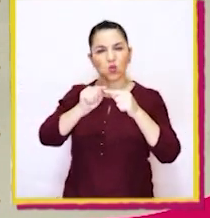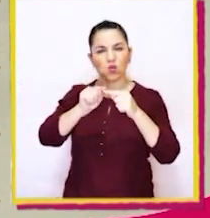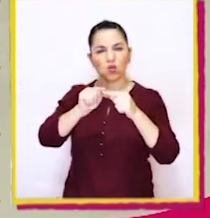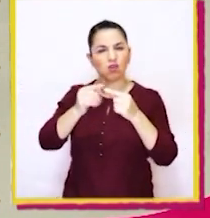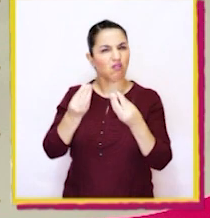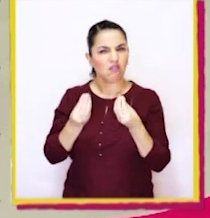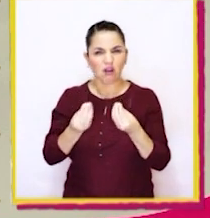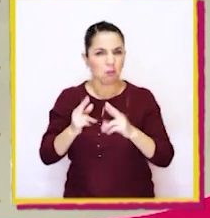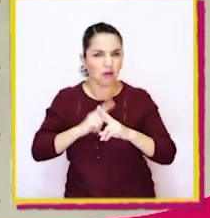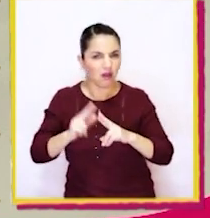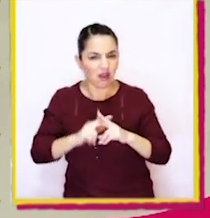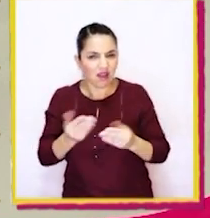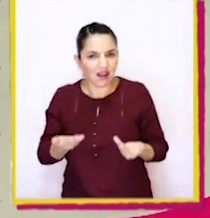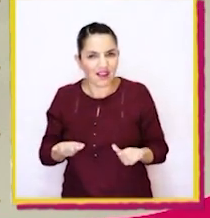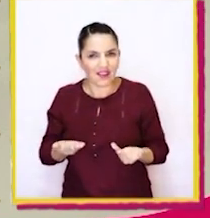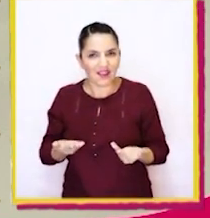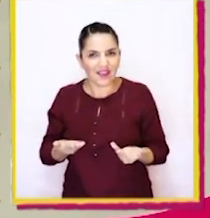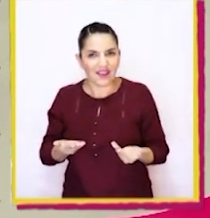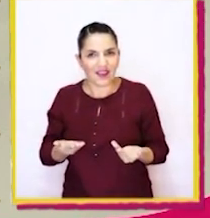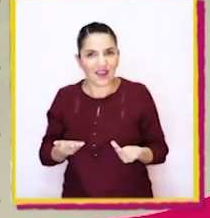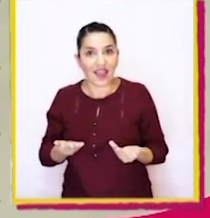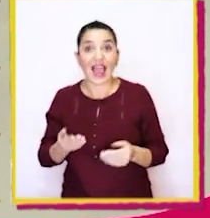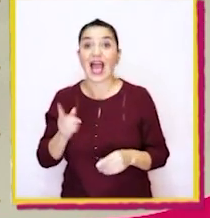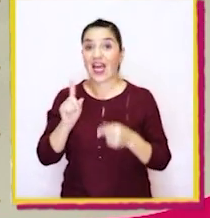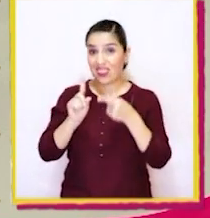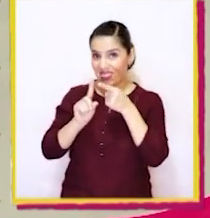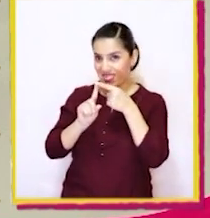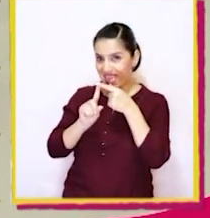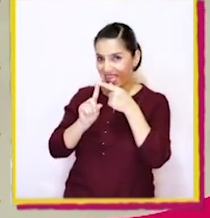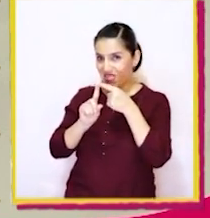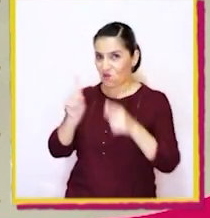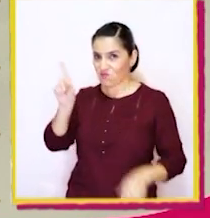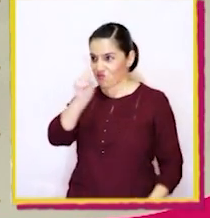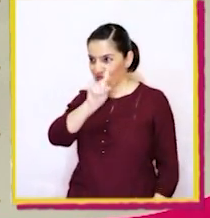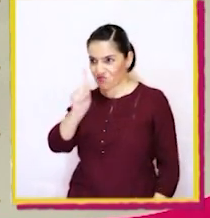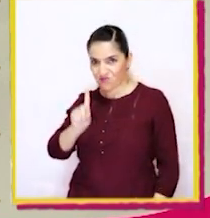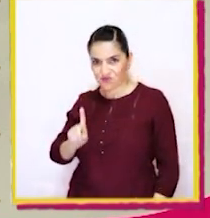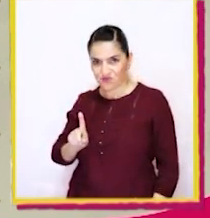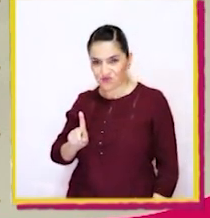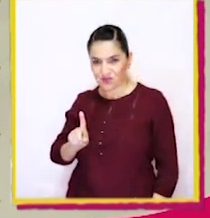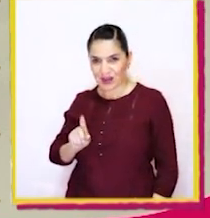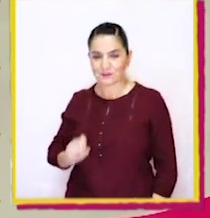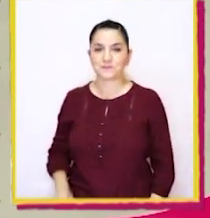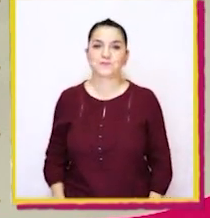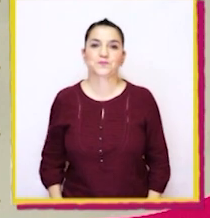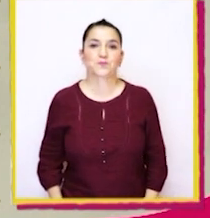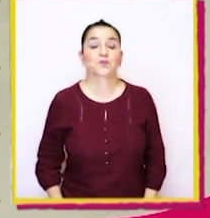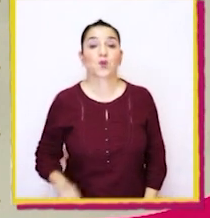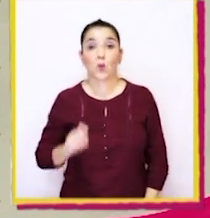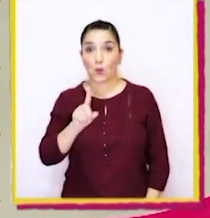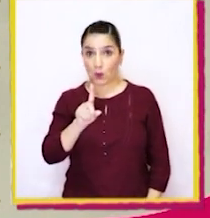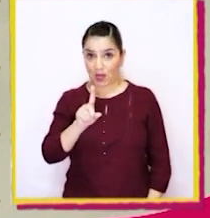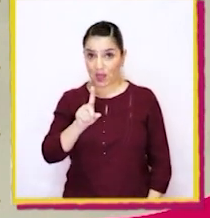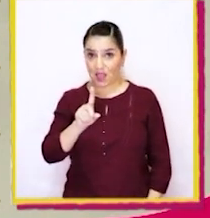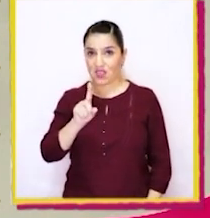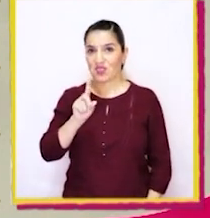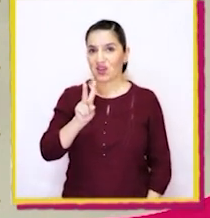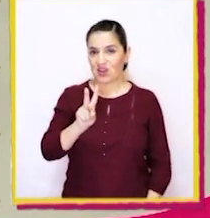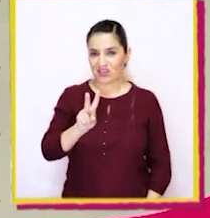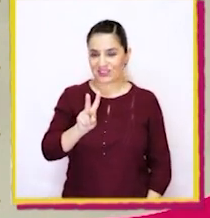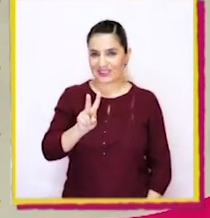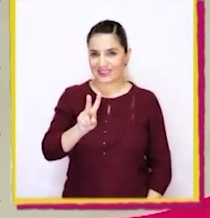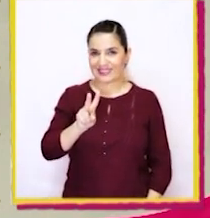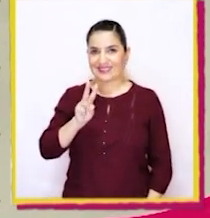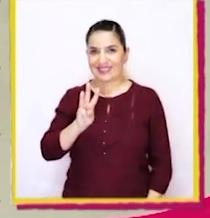qué están formadas estas figuras? Recorramos con el dedo. ¡Una, dos,